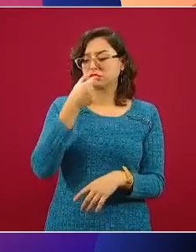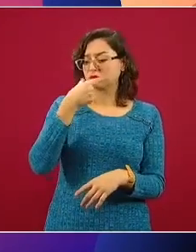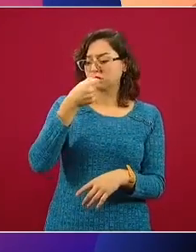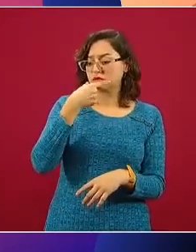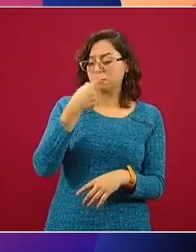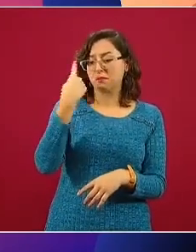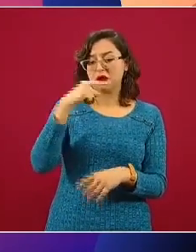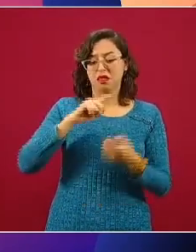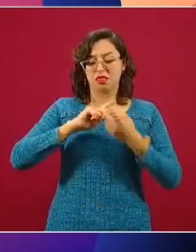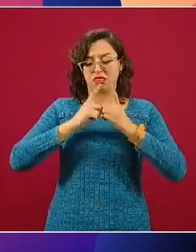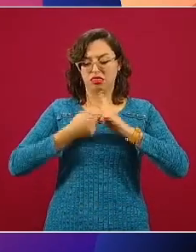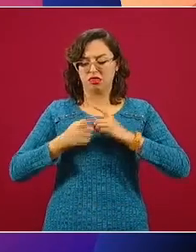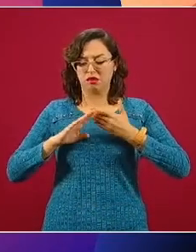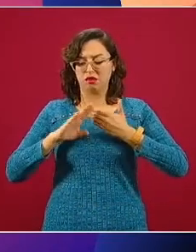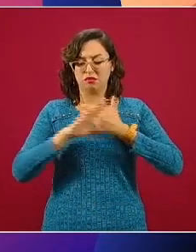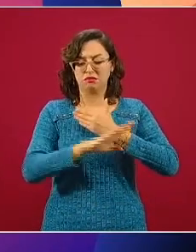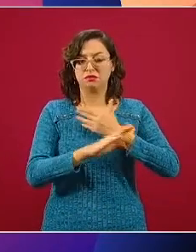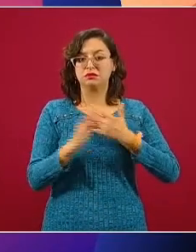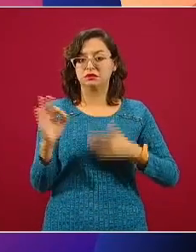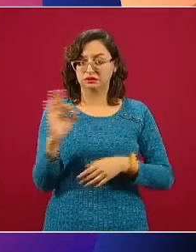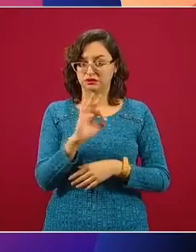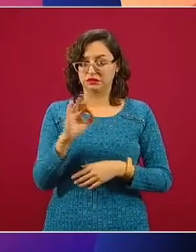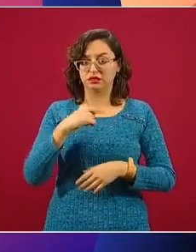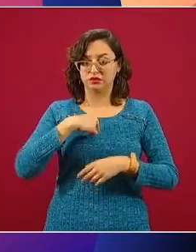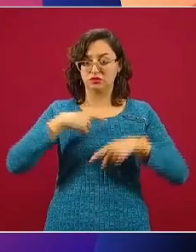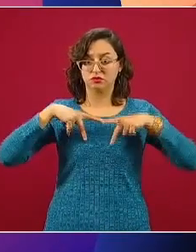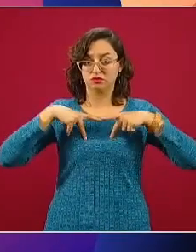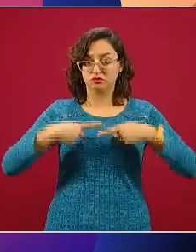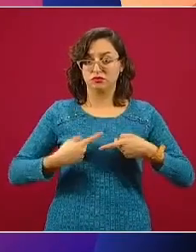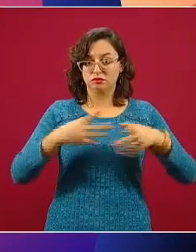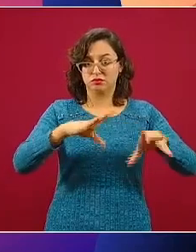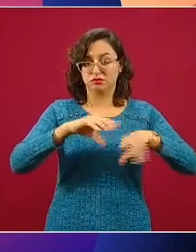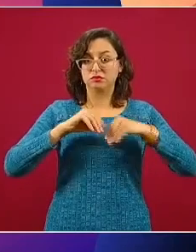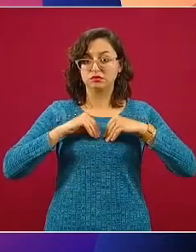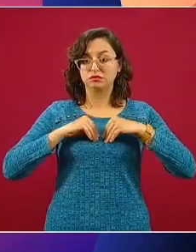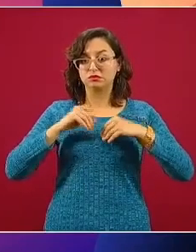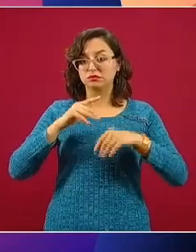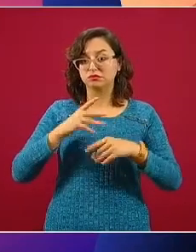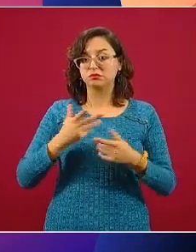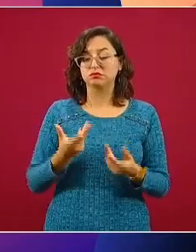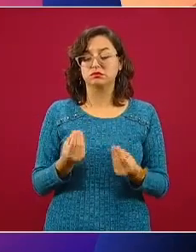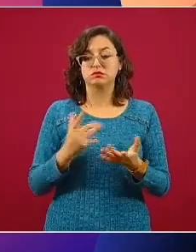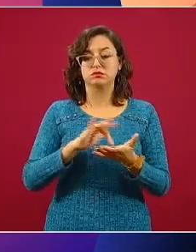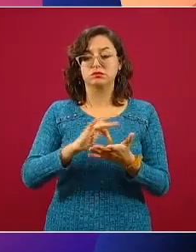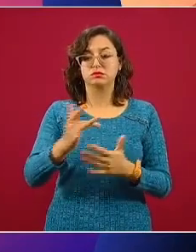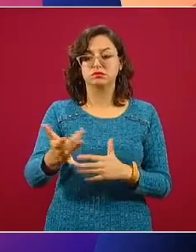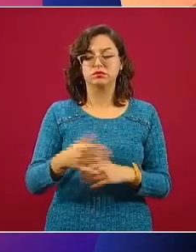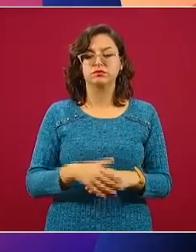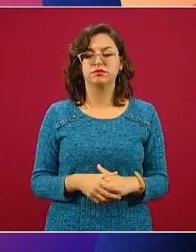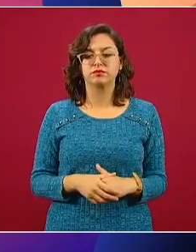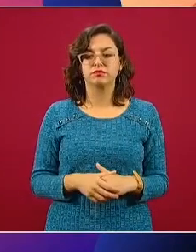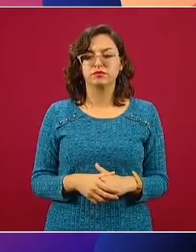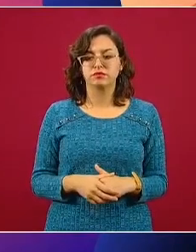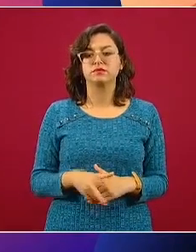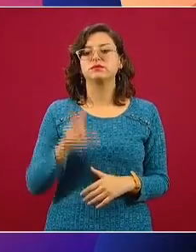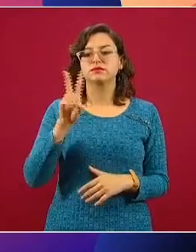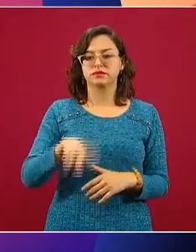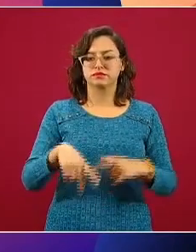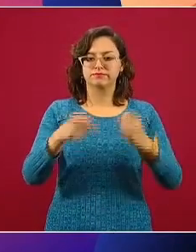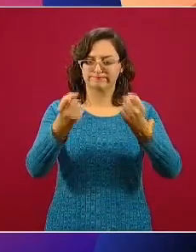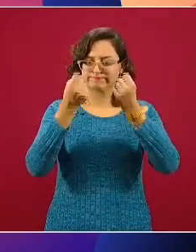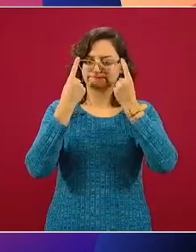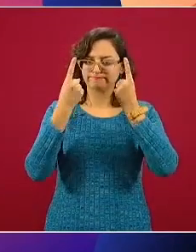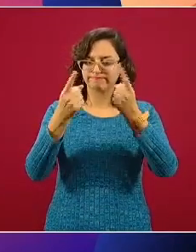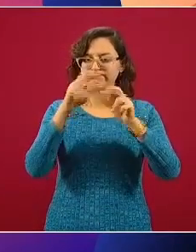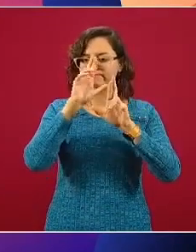hacen ser población vulnerable. Muchas gracias, le quiero expresar mi admiración y respeto